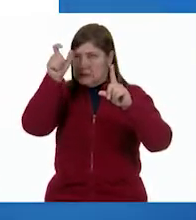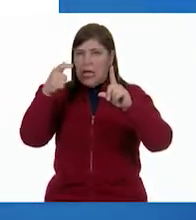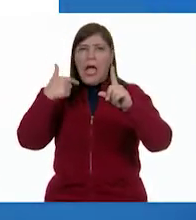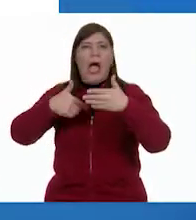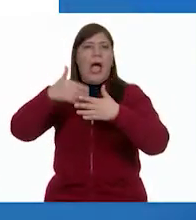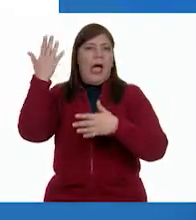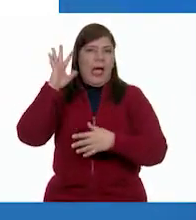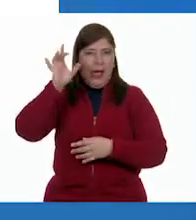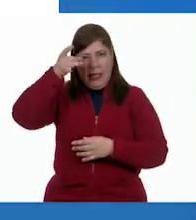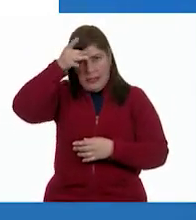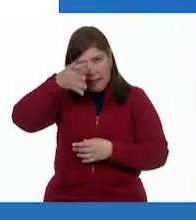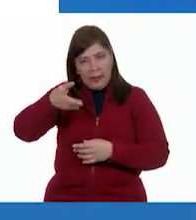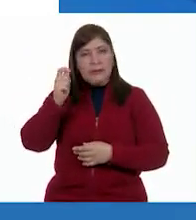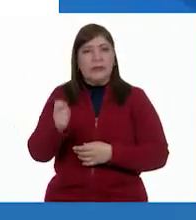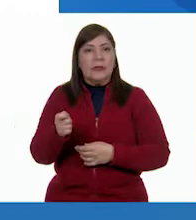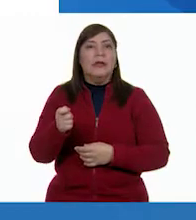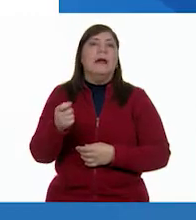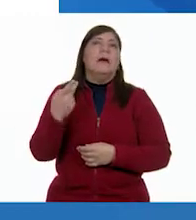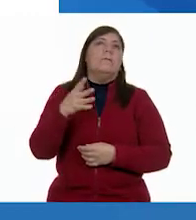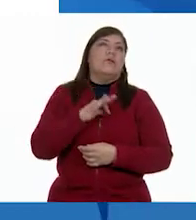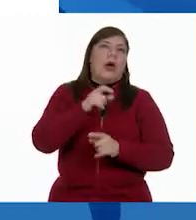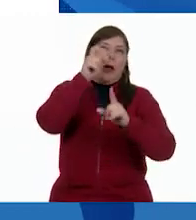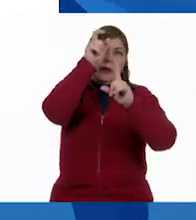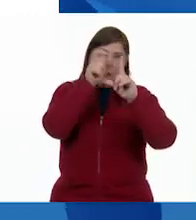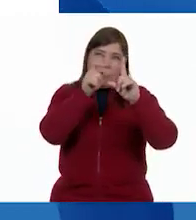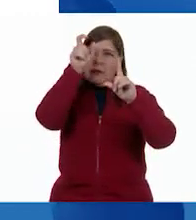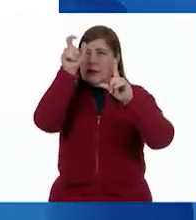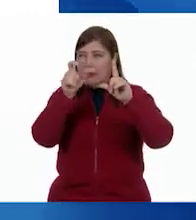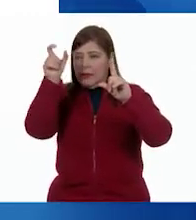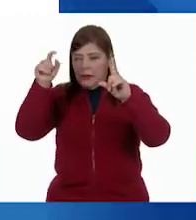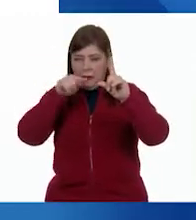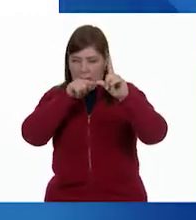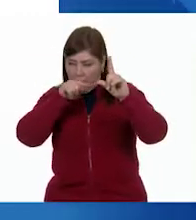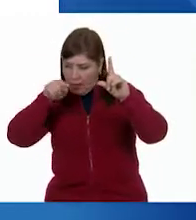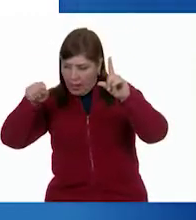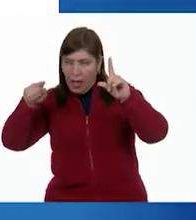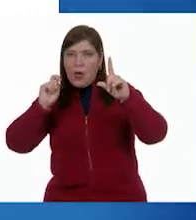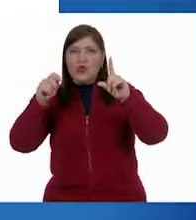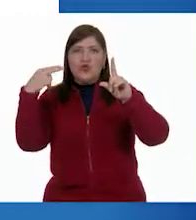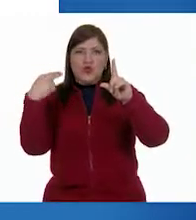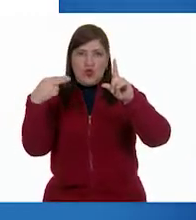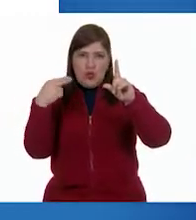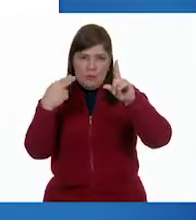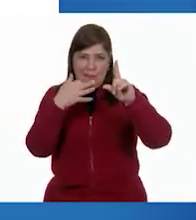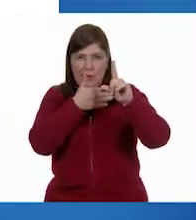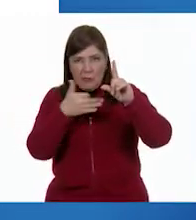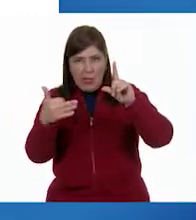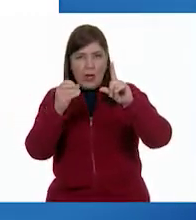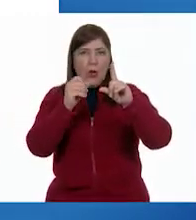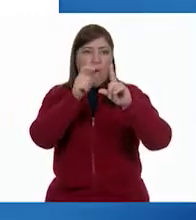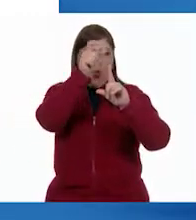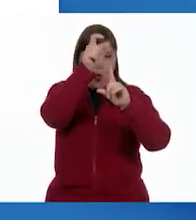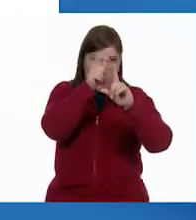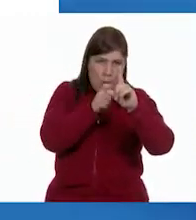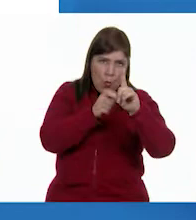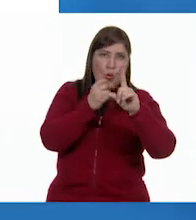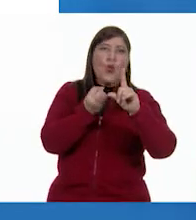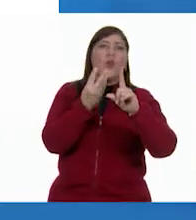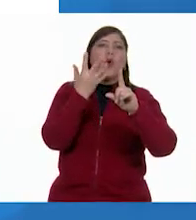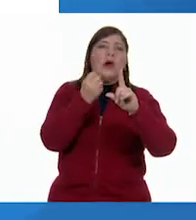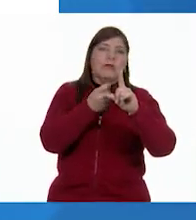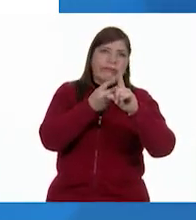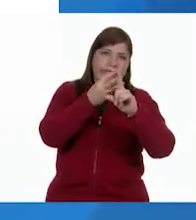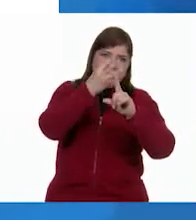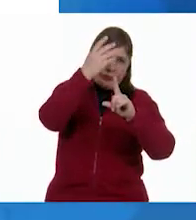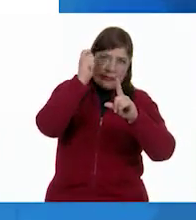ellas. Ya sé que podemos ver las columnas donde vienen los nombres de las familias o los embarques. Ya sabemos la cantidad